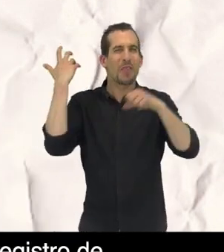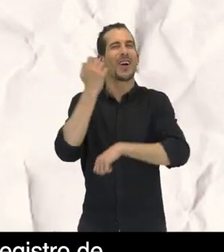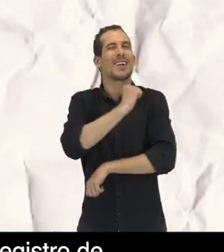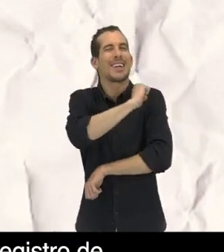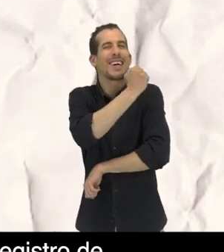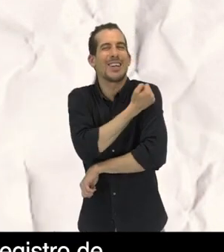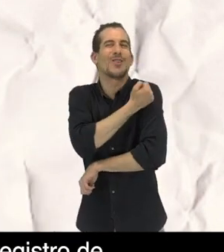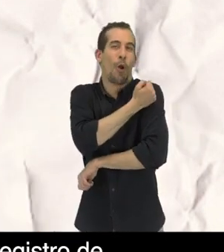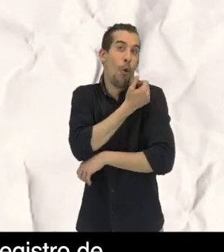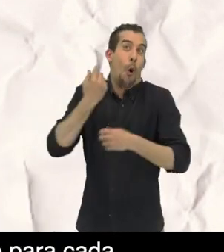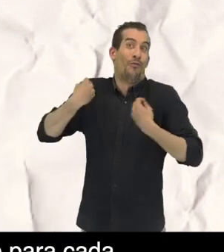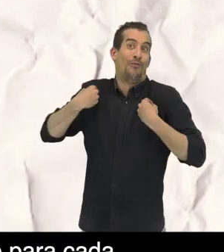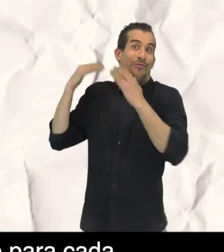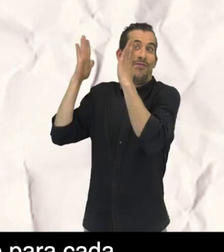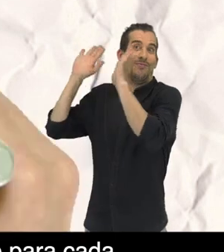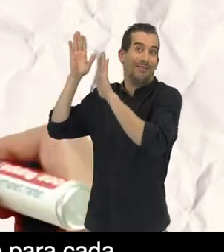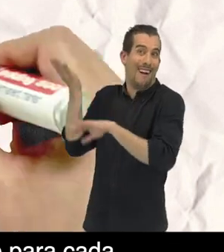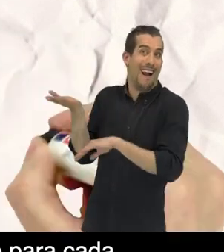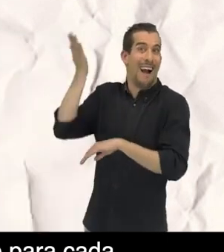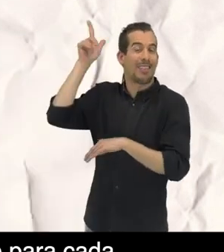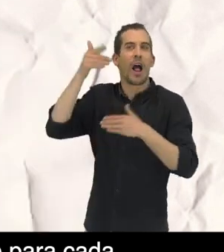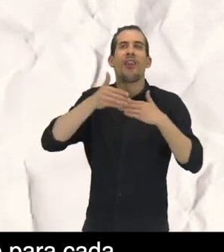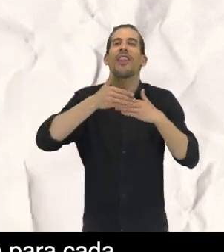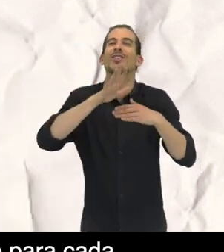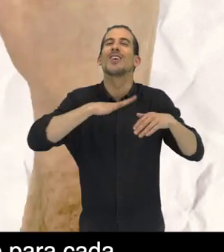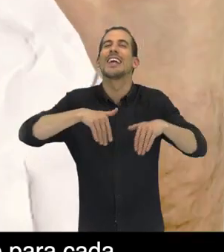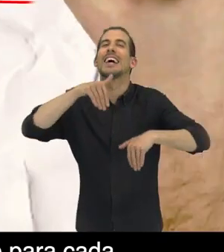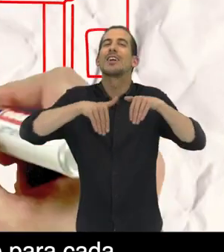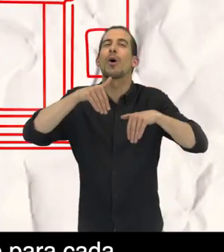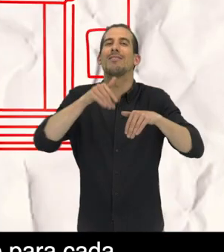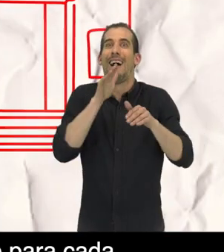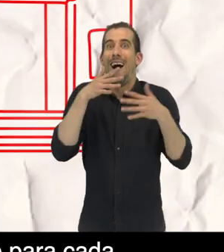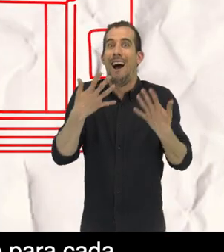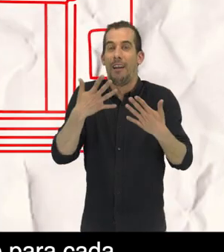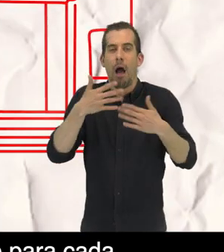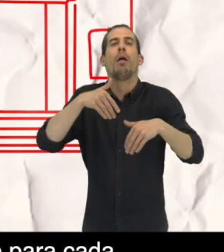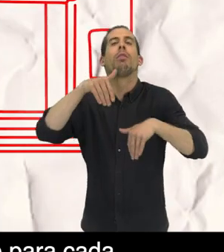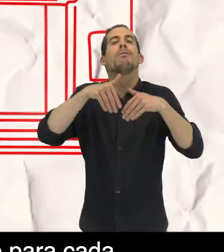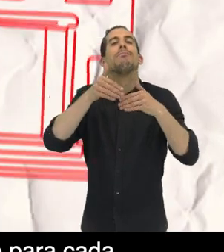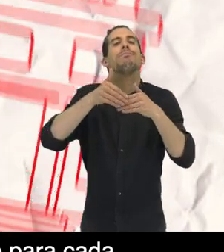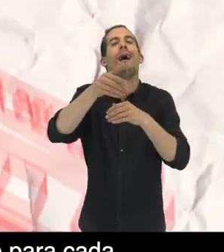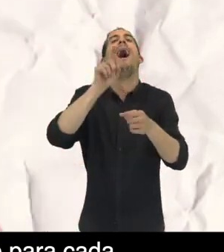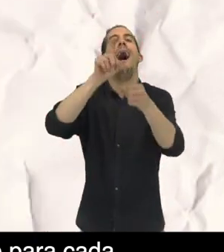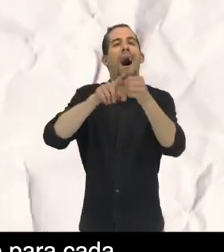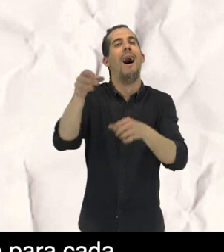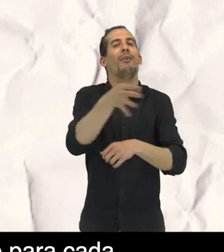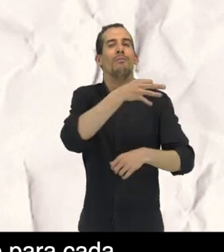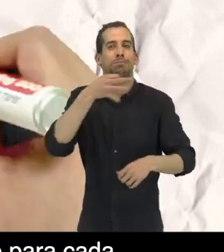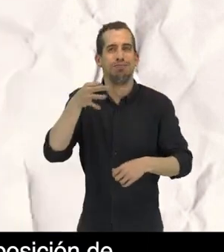registro de matrícula consular y que figures inscrito correctamente en el censo vigente para cada convocatoria electoral.